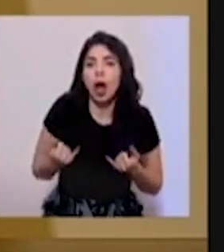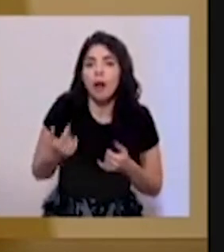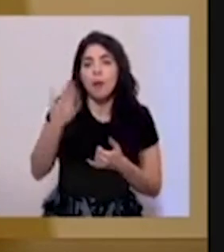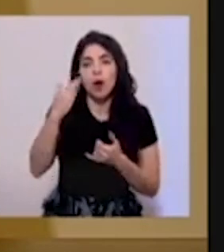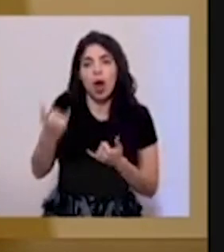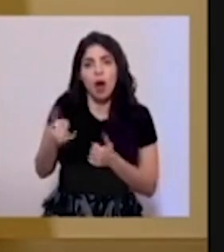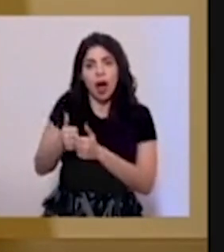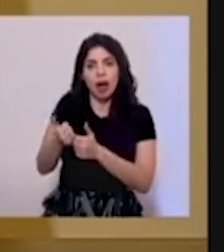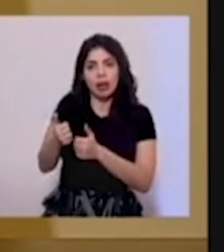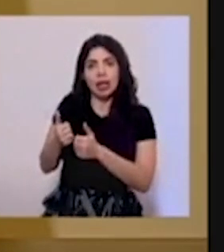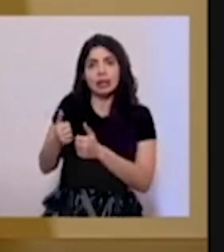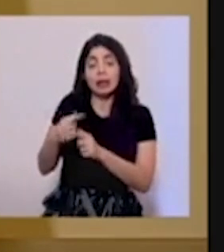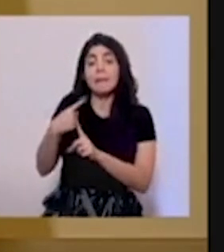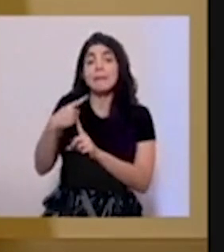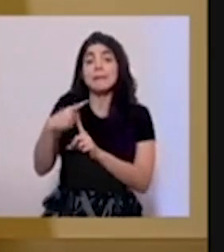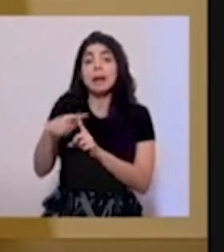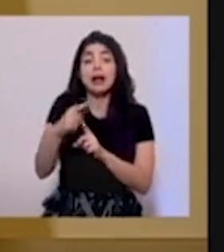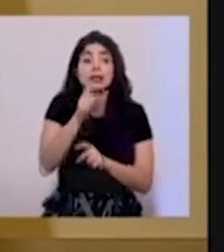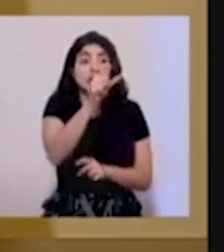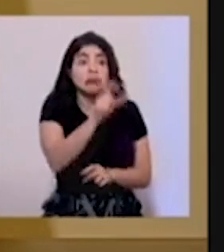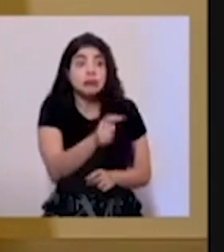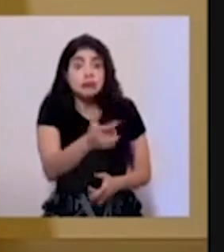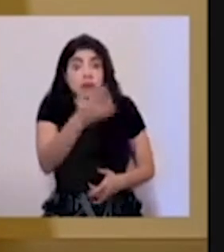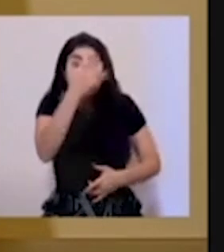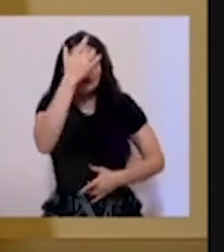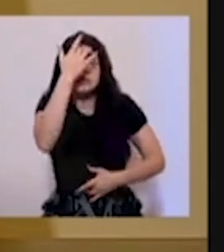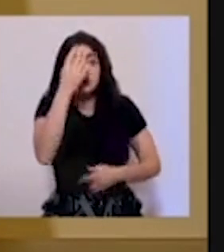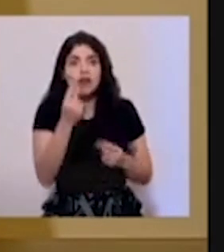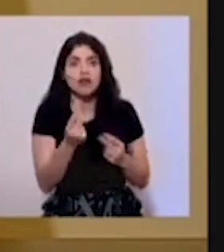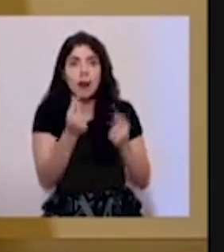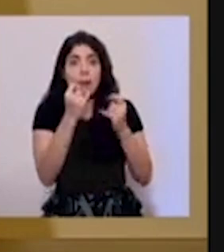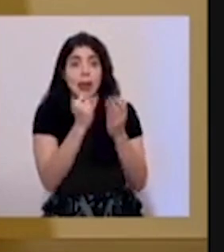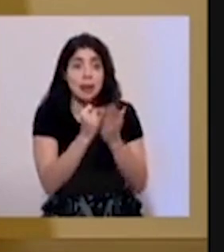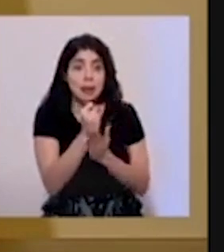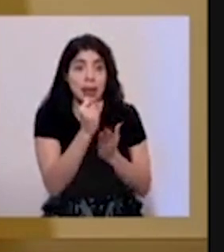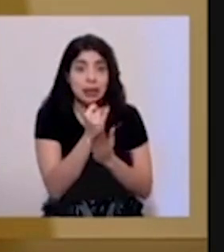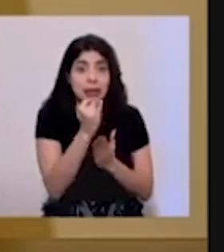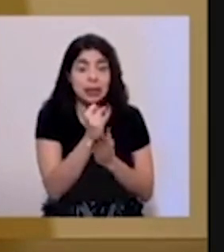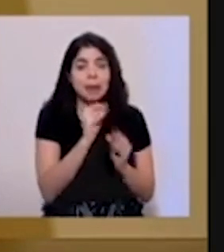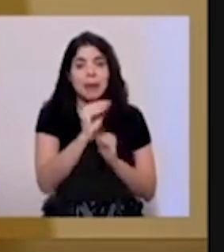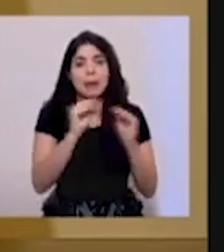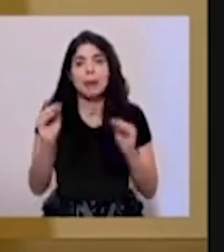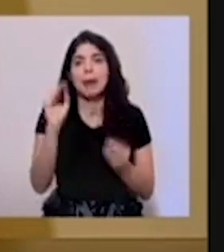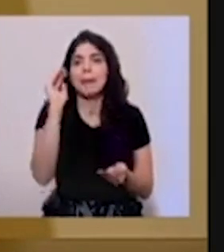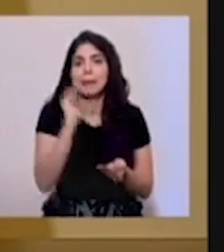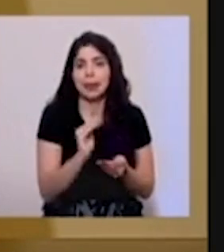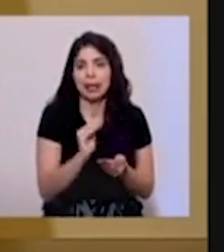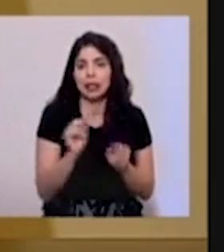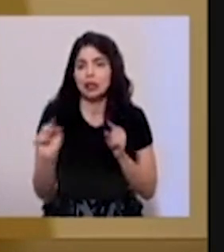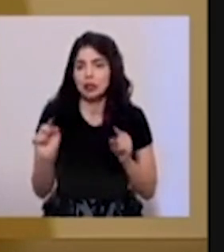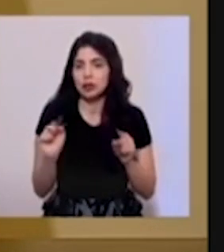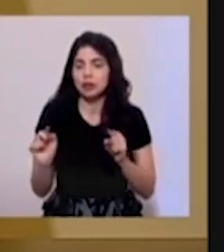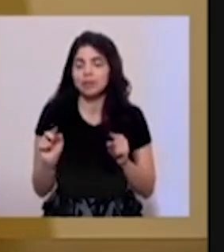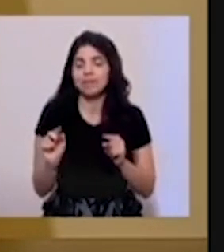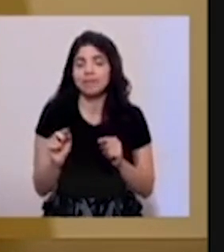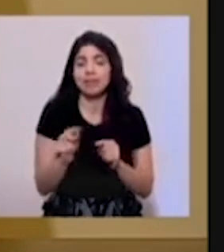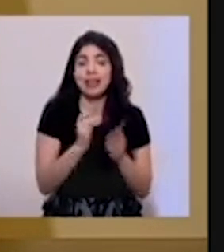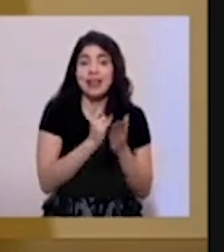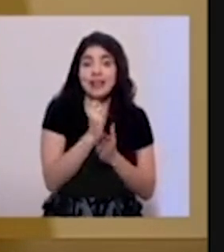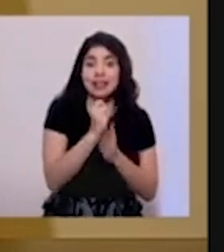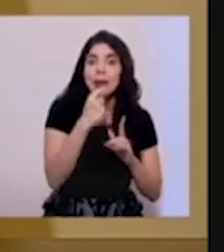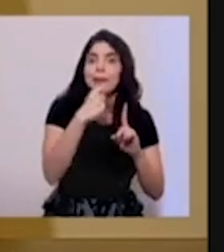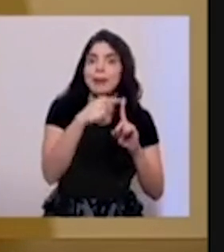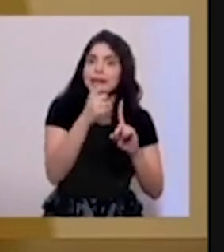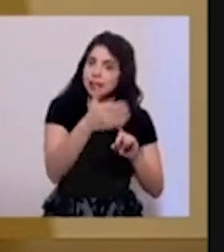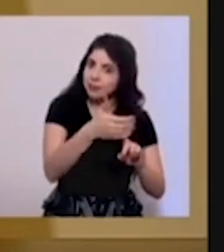para poder investigar los casos en el momento en que es. Entre más rápido se investiguen, menos contagios producen. Se investiguen y se